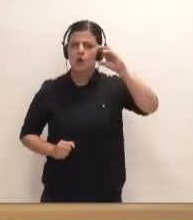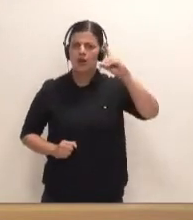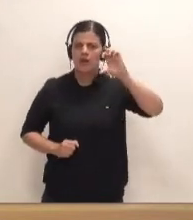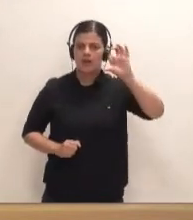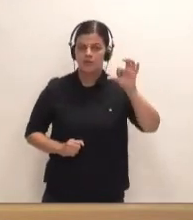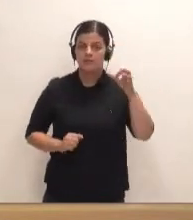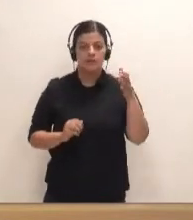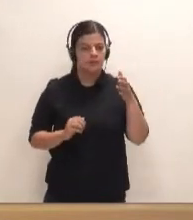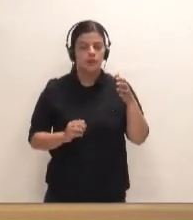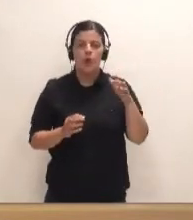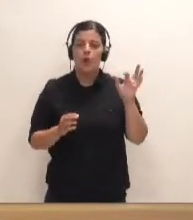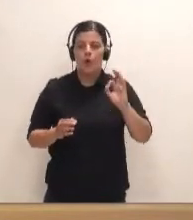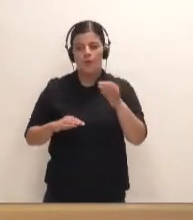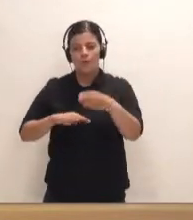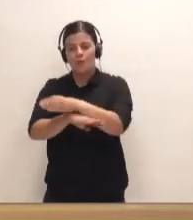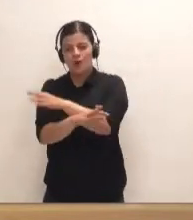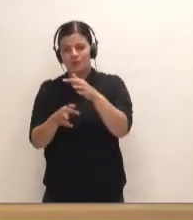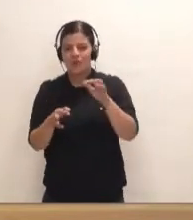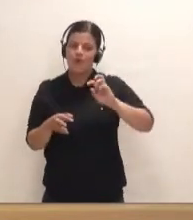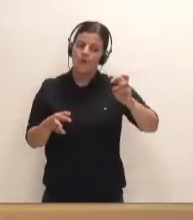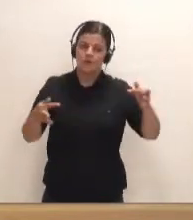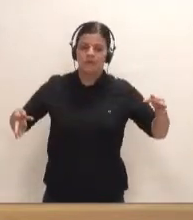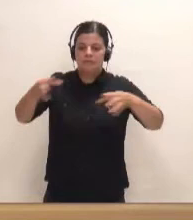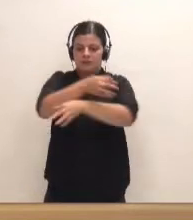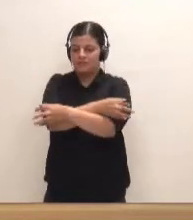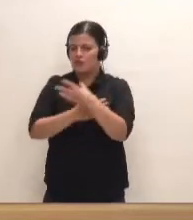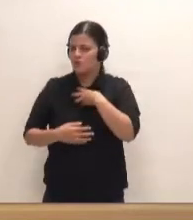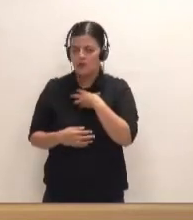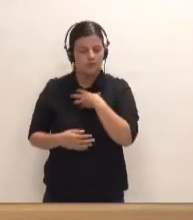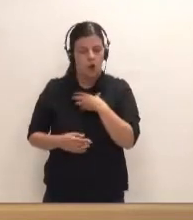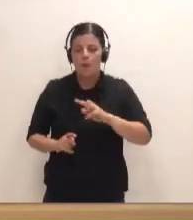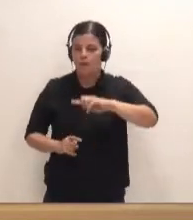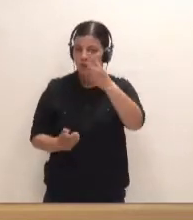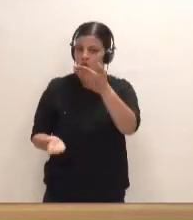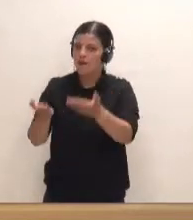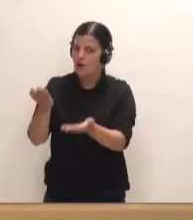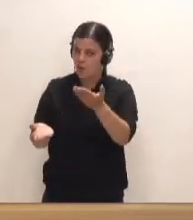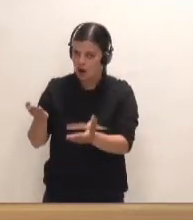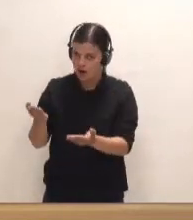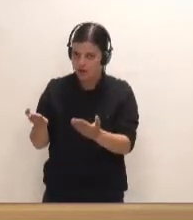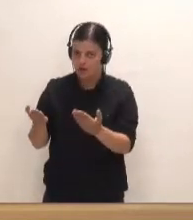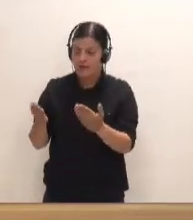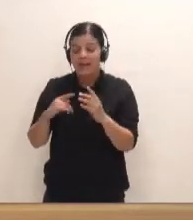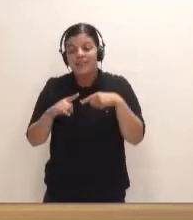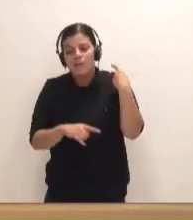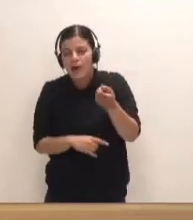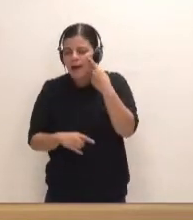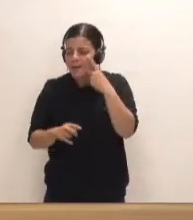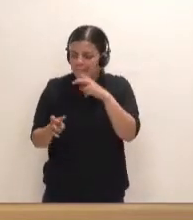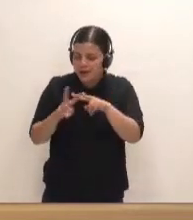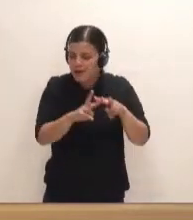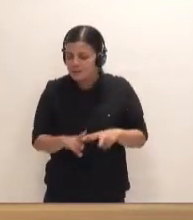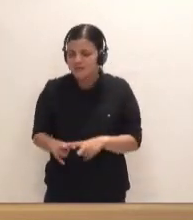el que no se pueda sustituir un puerto por otro. Habrá primero que evaluarlo y luego analizar